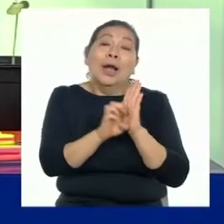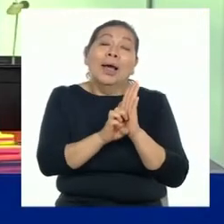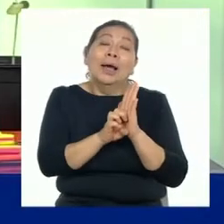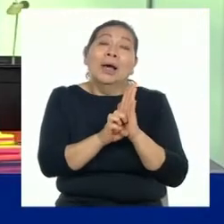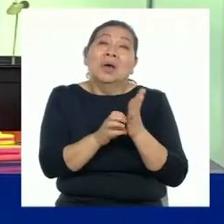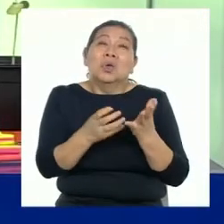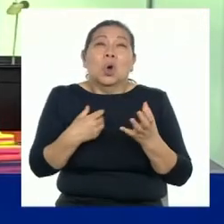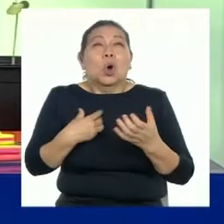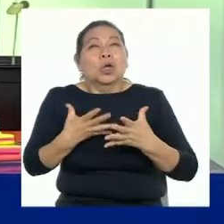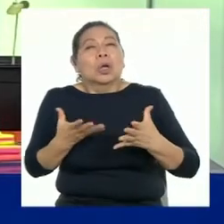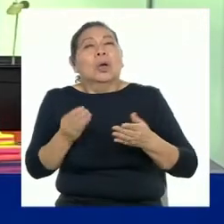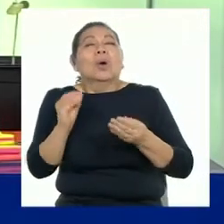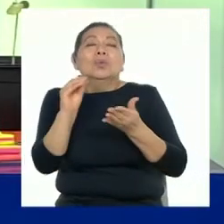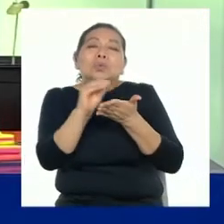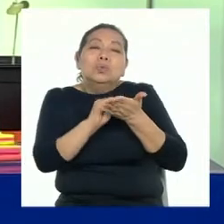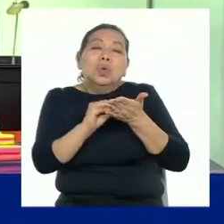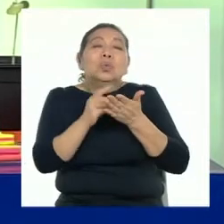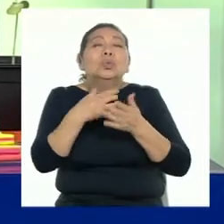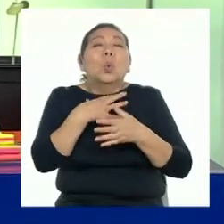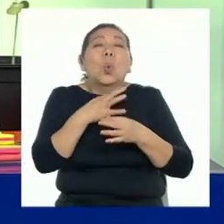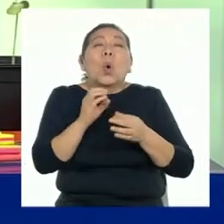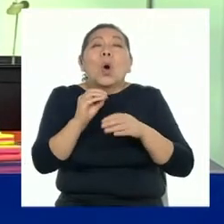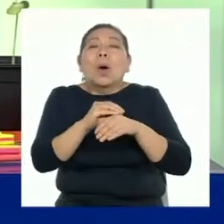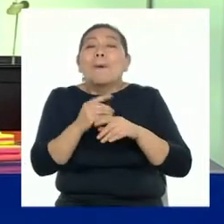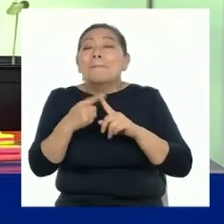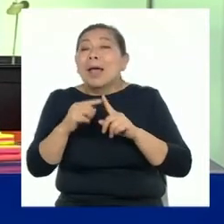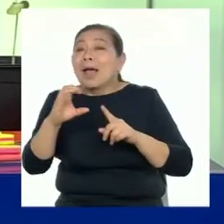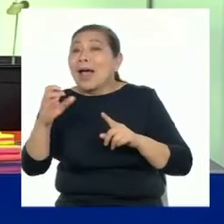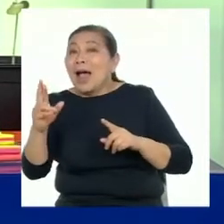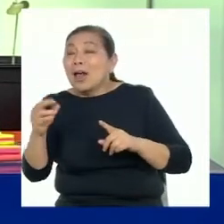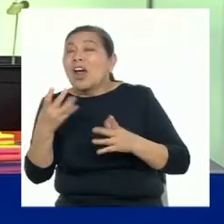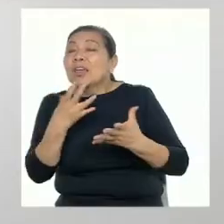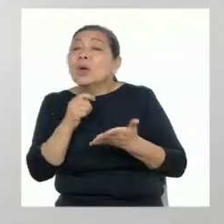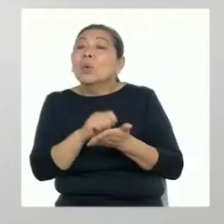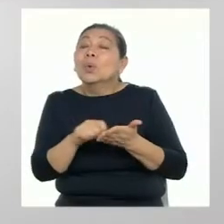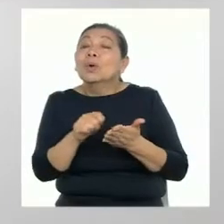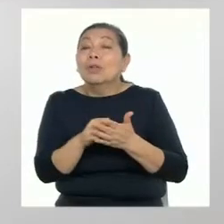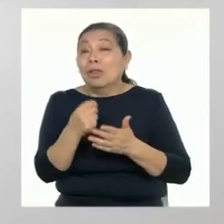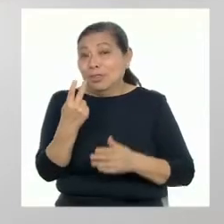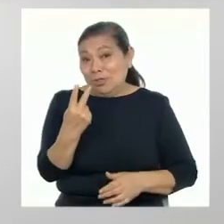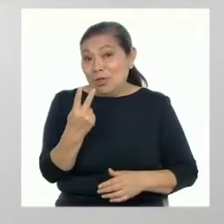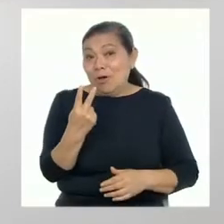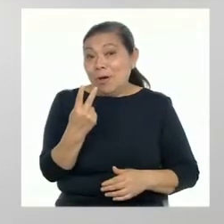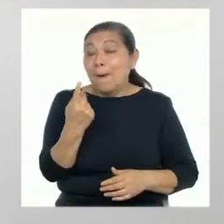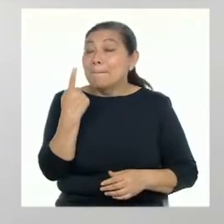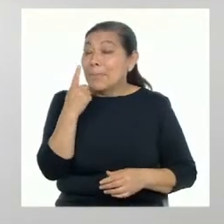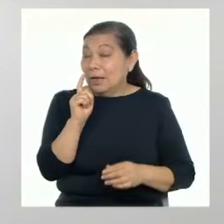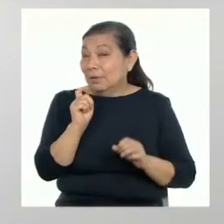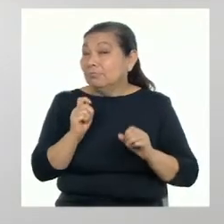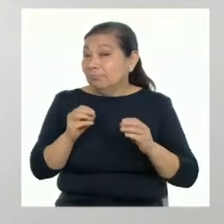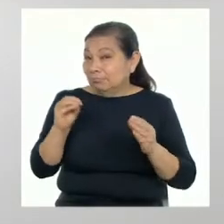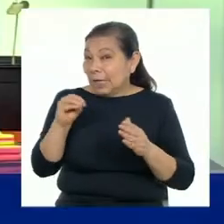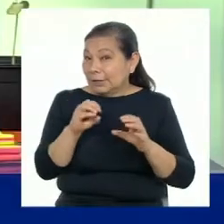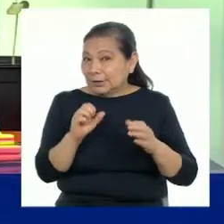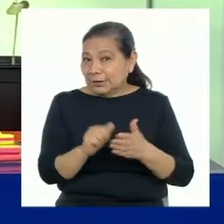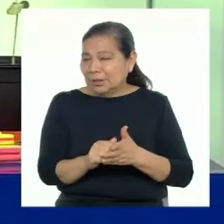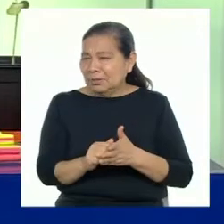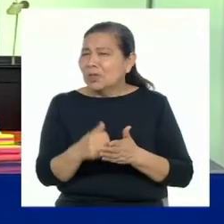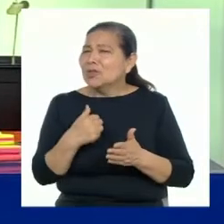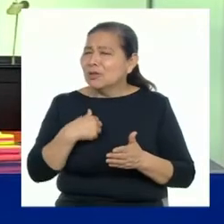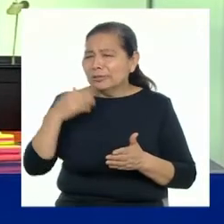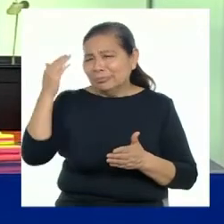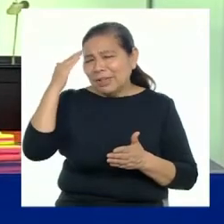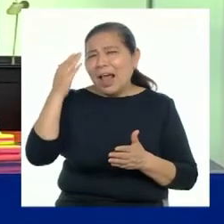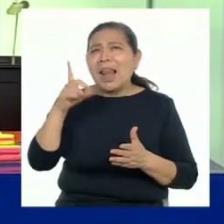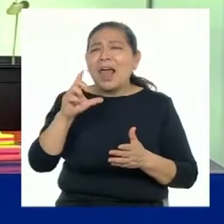Lalo quiere ser un gran curandero como su abuelo, mientras que Carlos desea ser escritor. Dos, las acciones que se van a llevar a cabo. Sé que